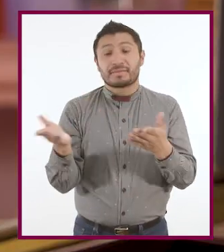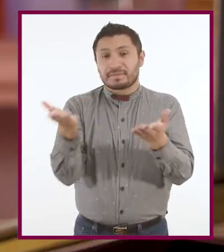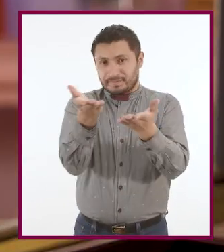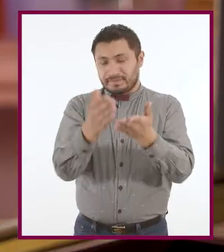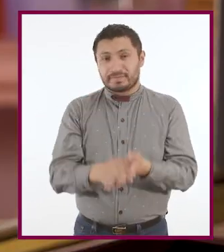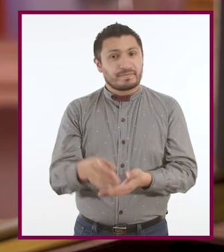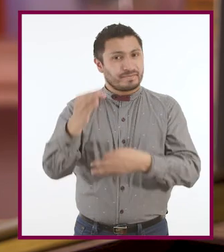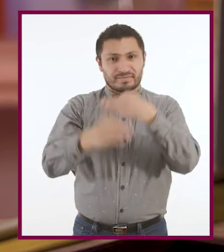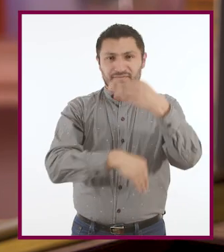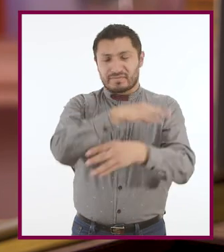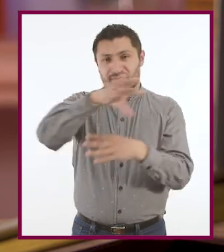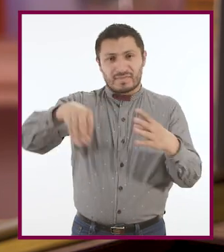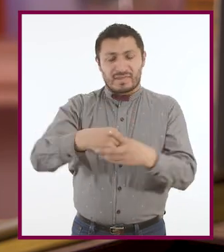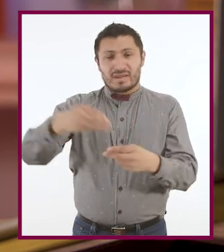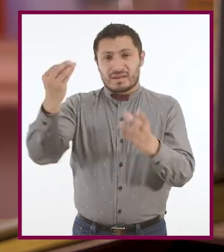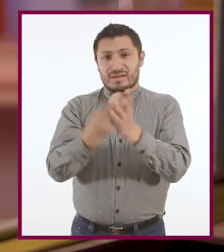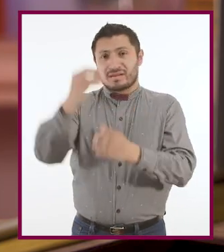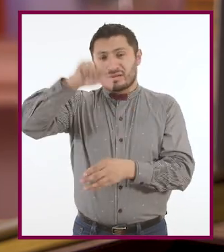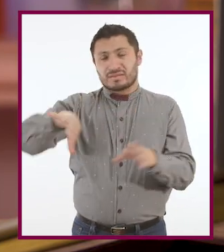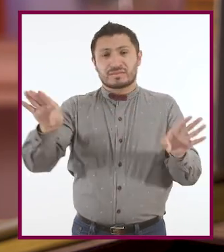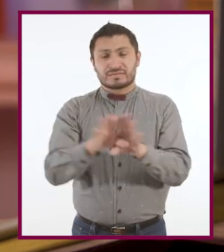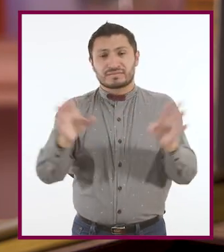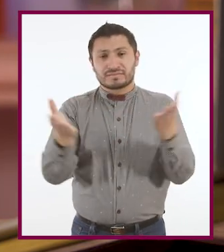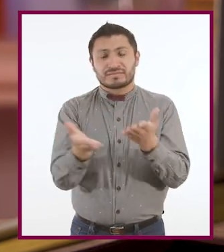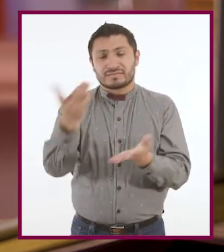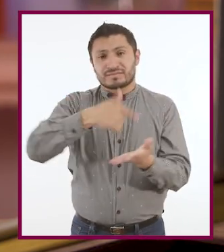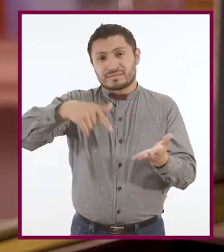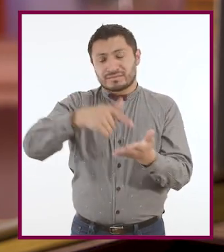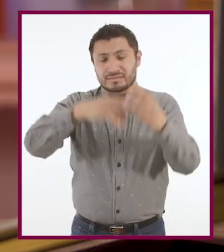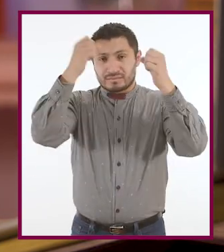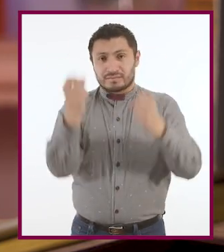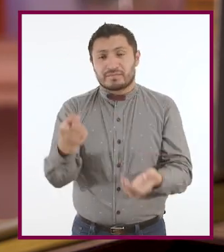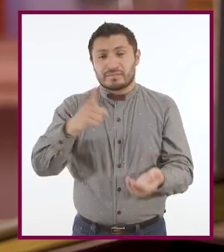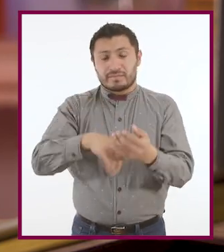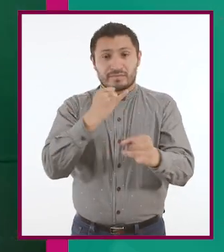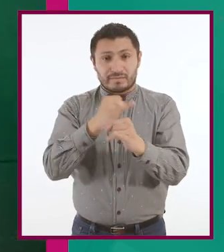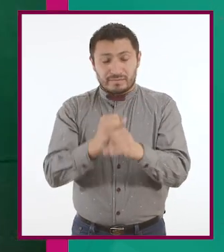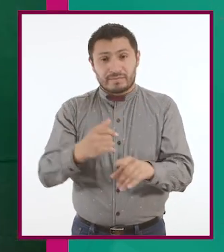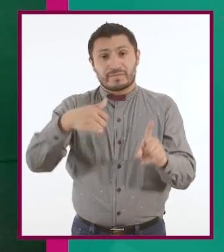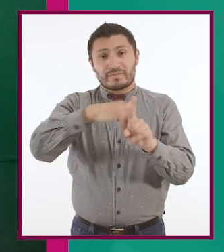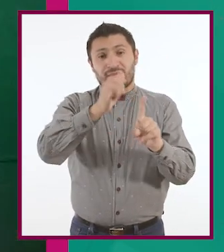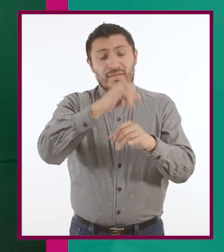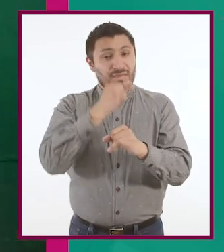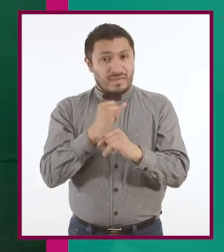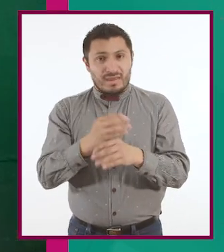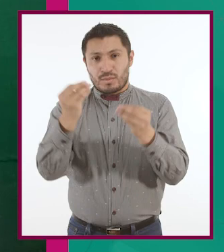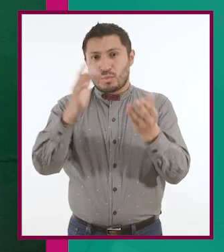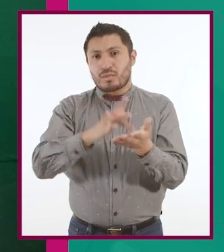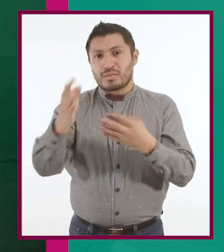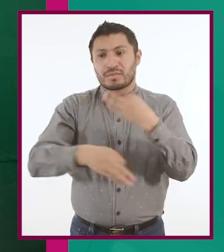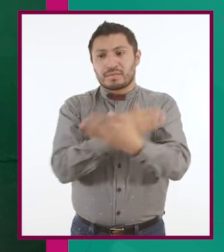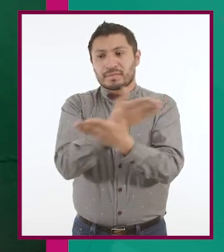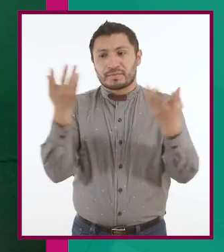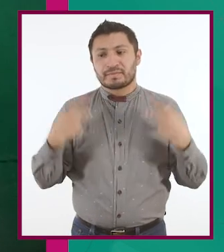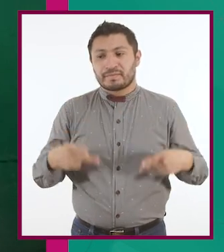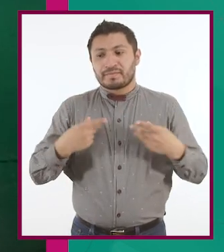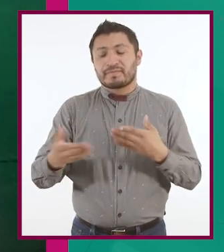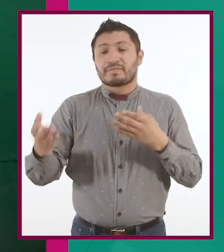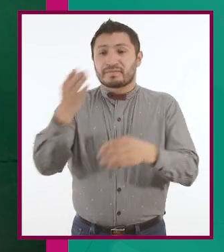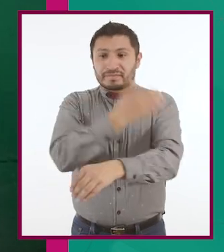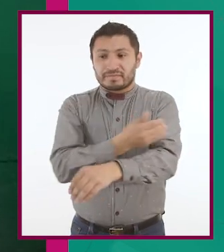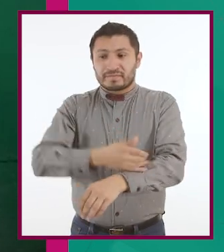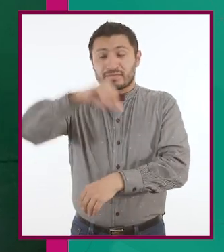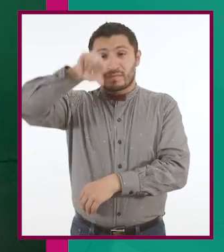Esto fue todo en nuestro programa de cómo crear espacios seguros en la red, el ciberbullying. Muchísimas gracias a todas y todos quienes nos